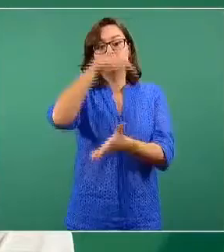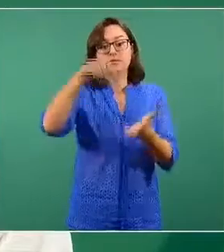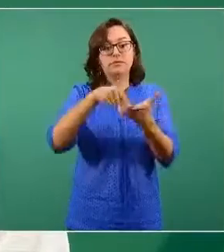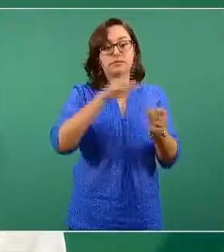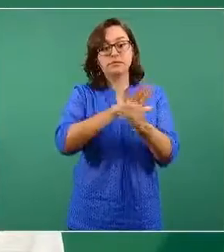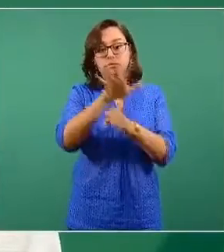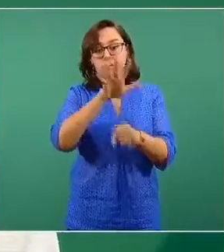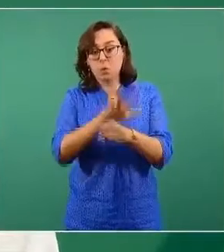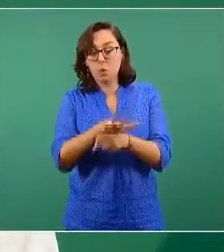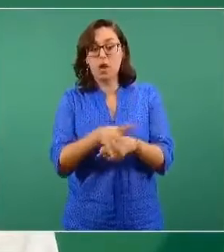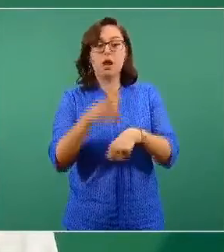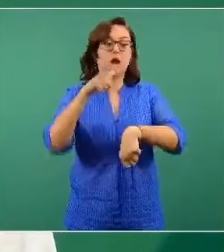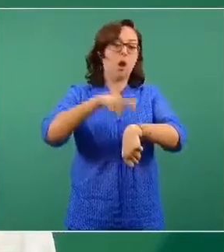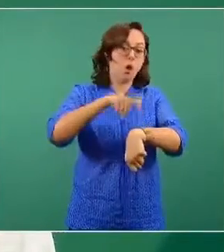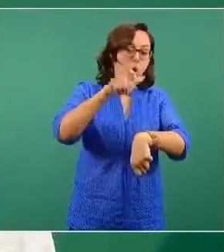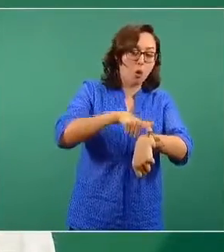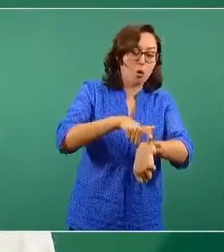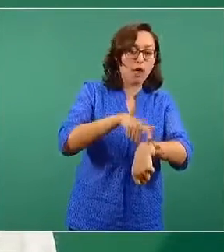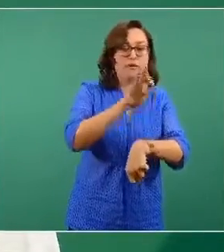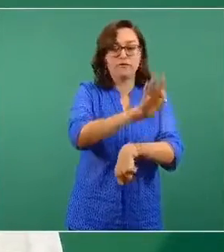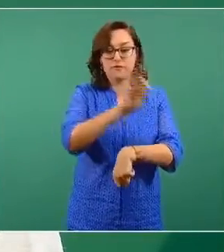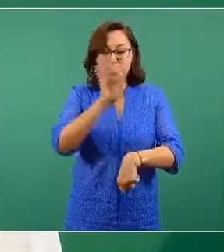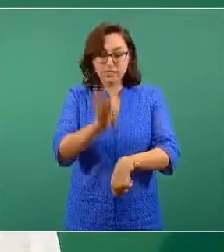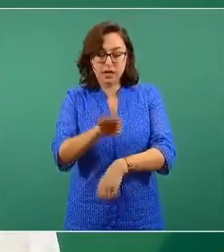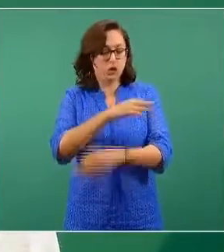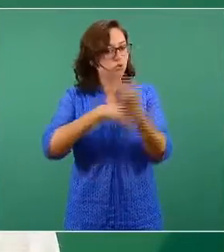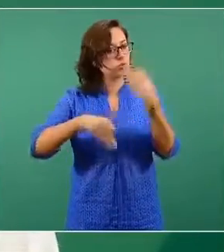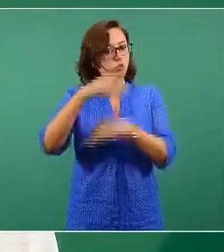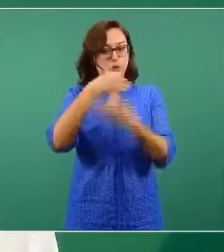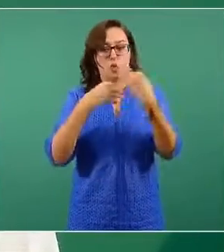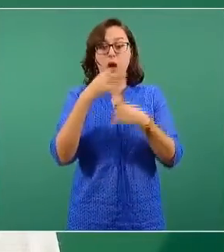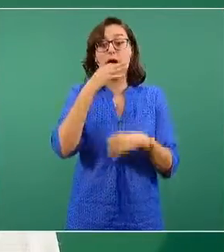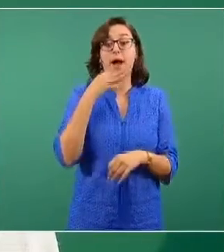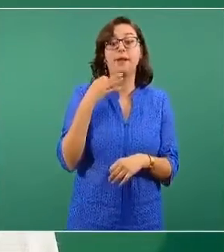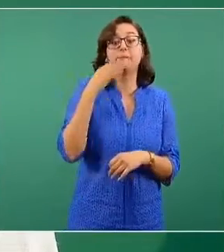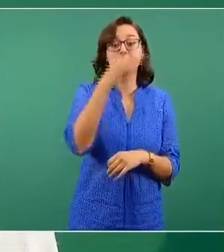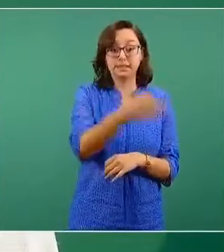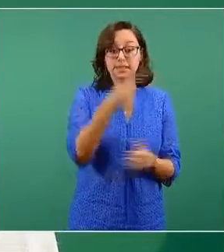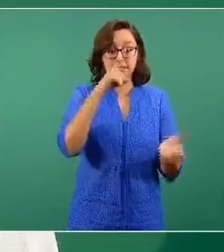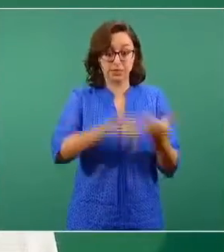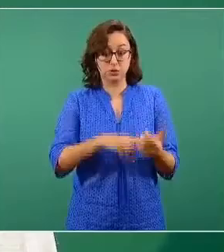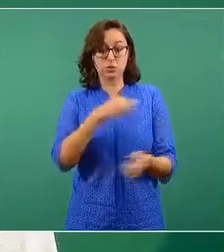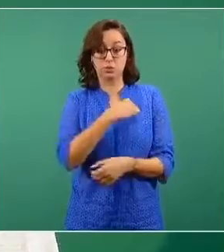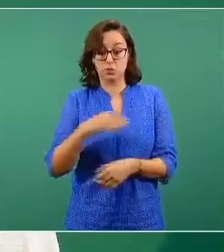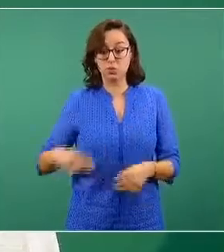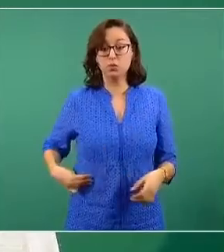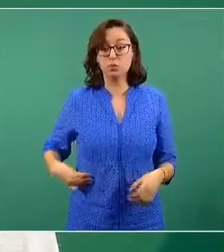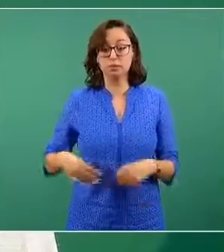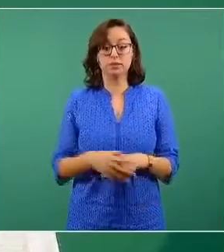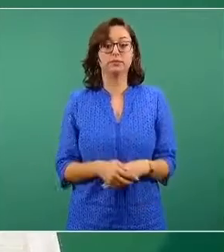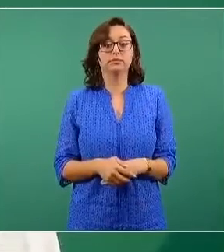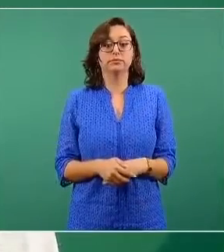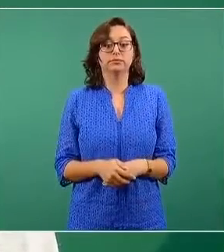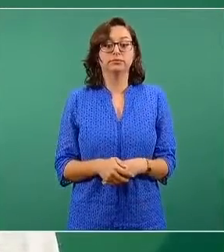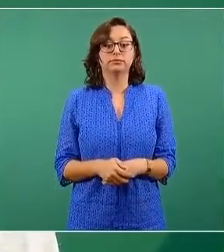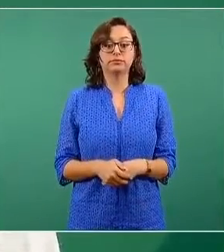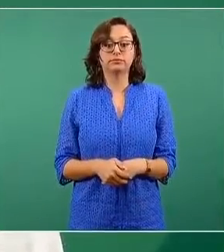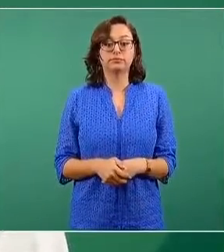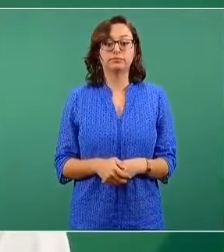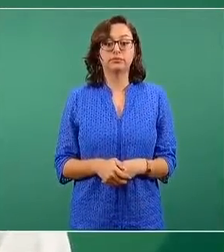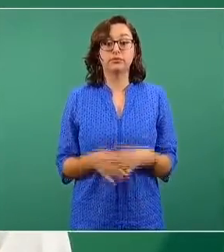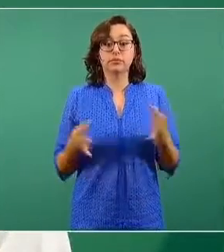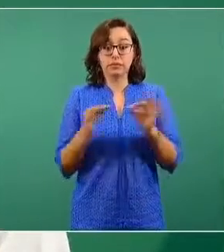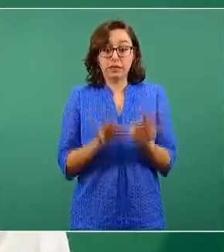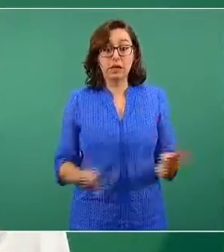la dirección, el horario en el que se espera. Es importante que considere que no se necesita